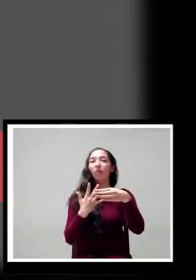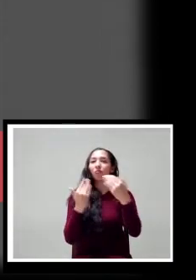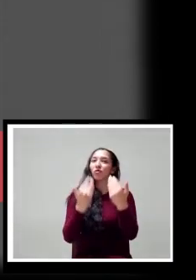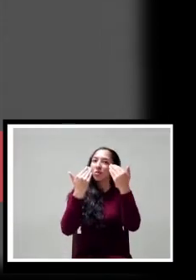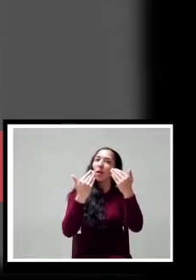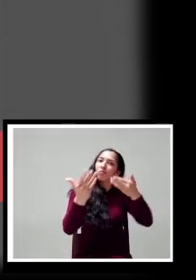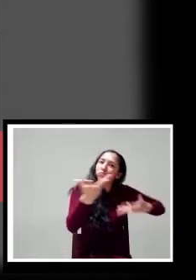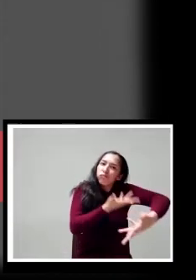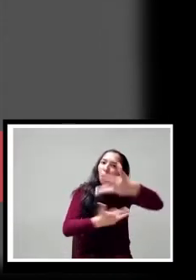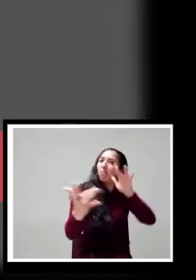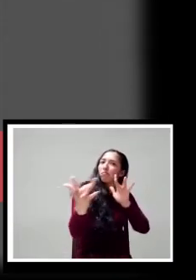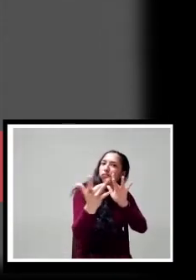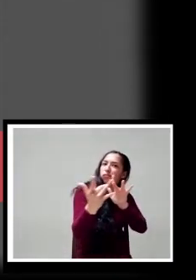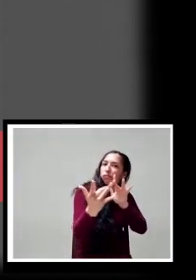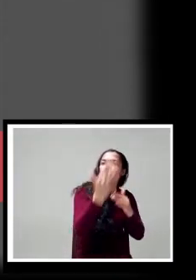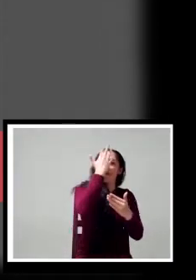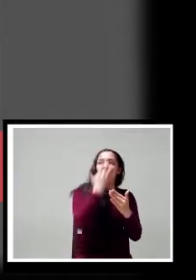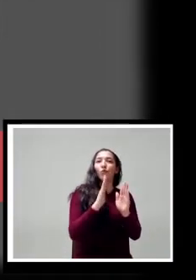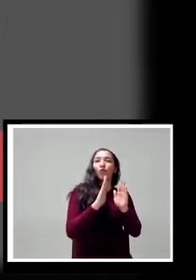estudiantes.